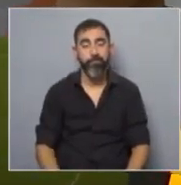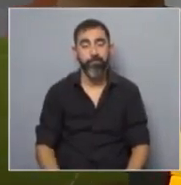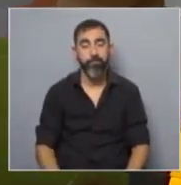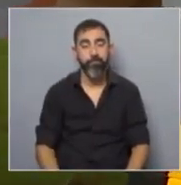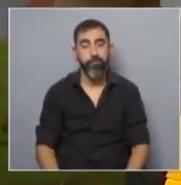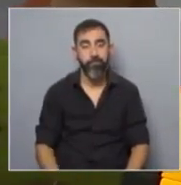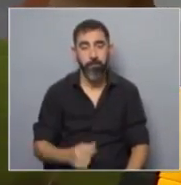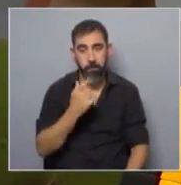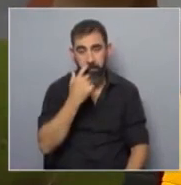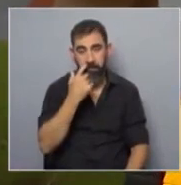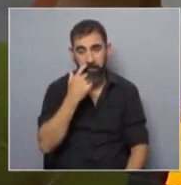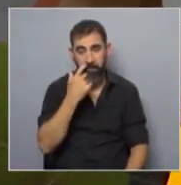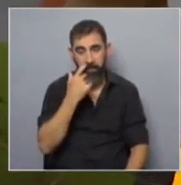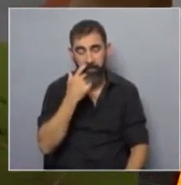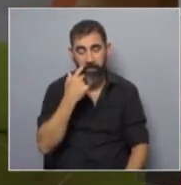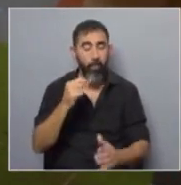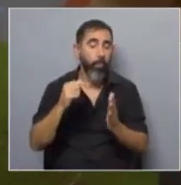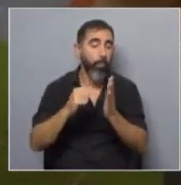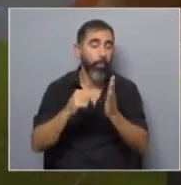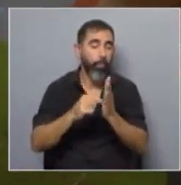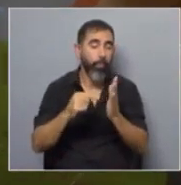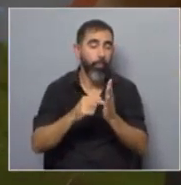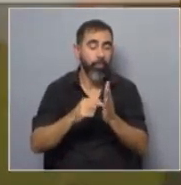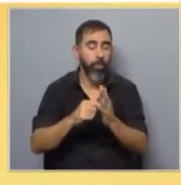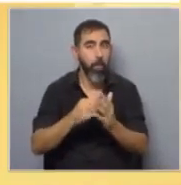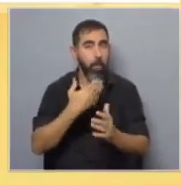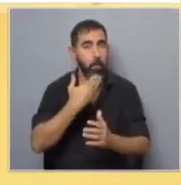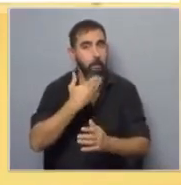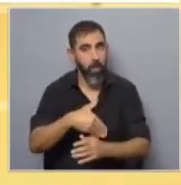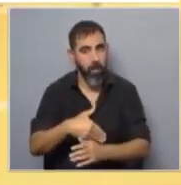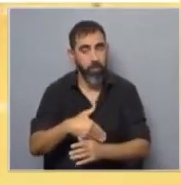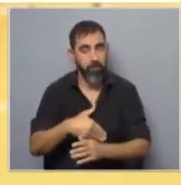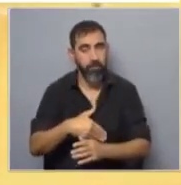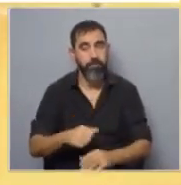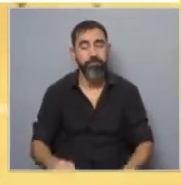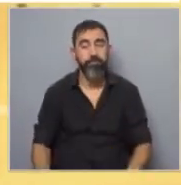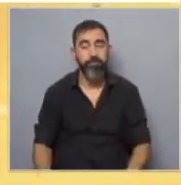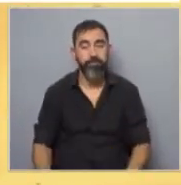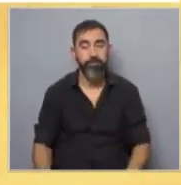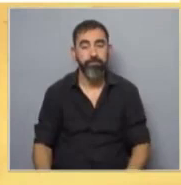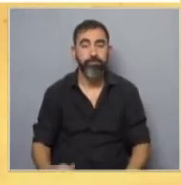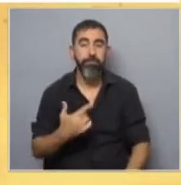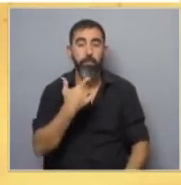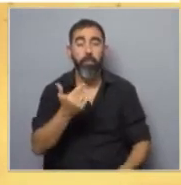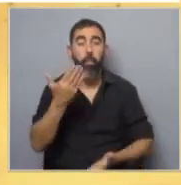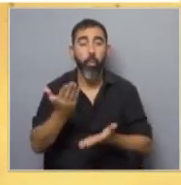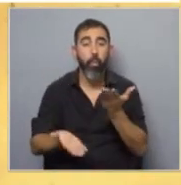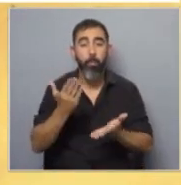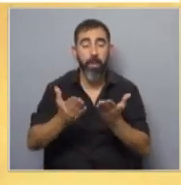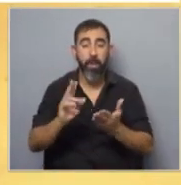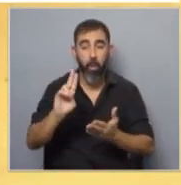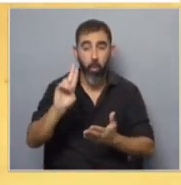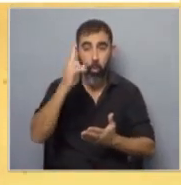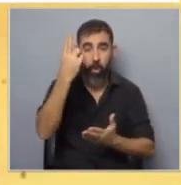los puntajes son más que llamativos. Digamos que si vos comparás todo lo que hemos medido en